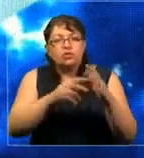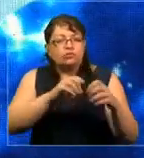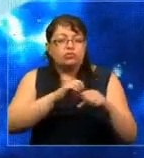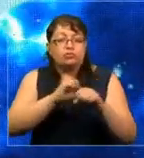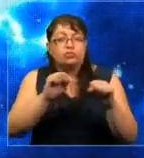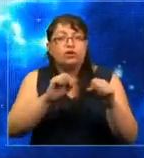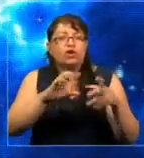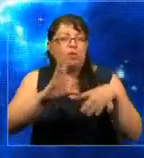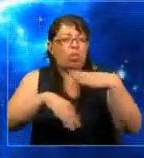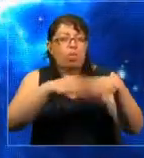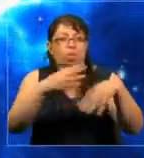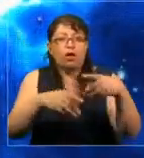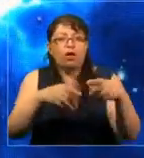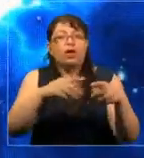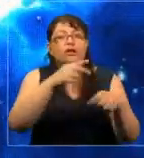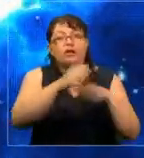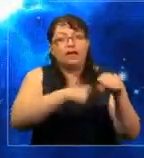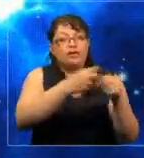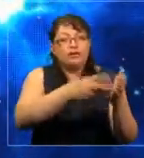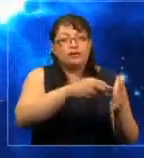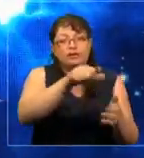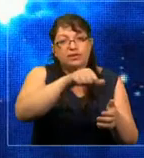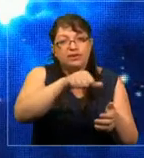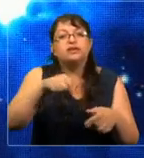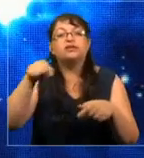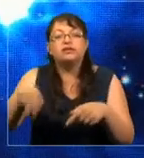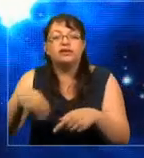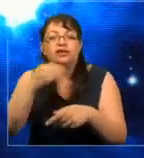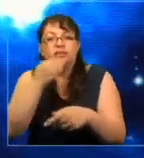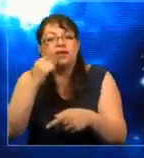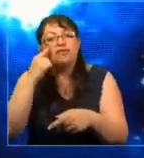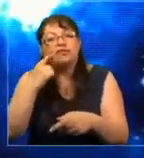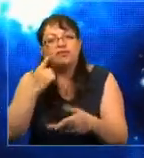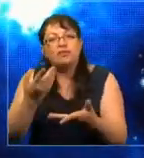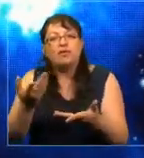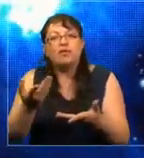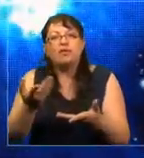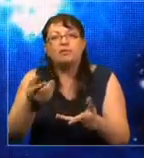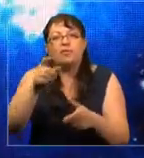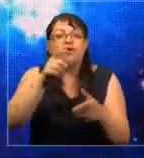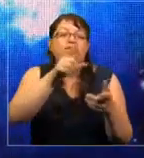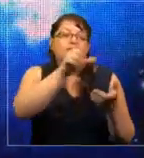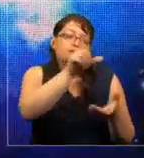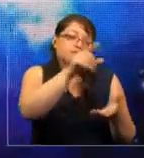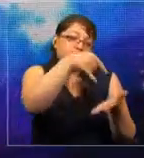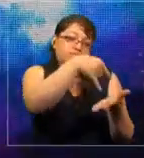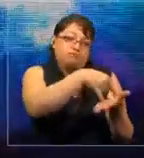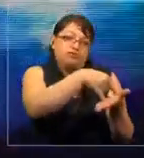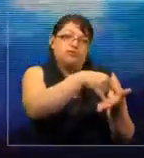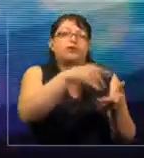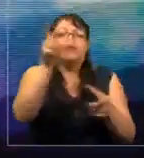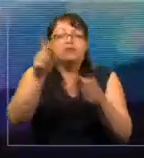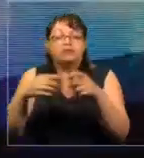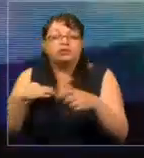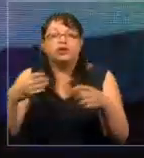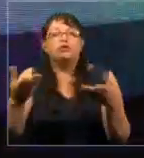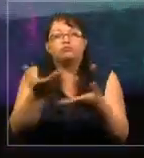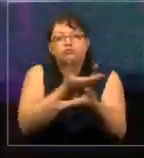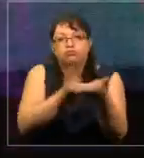2016, y hoy en día vemos un poco más la colaboración entre los legisladores y sus ciudadanos.